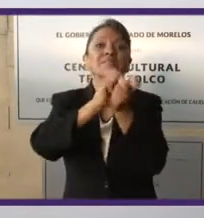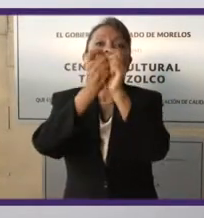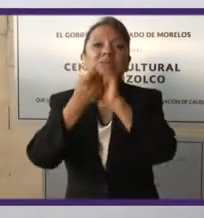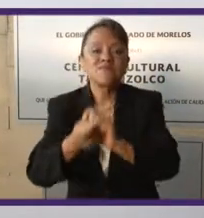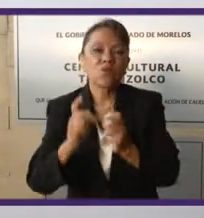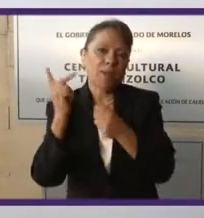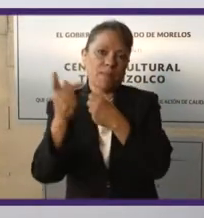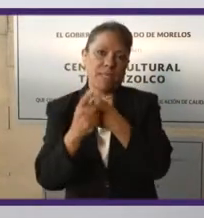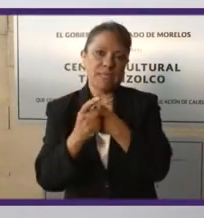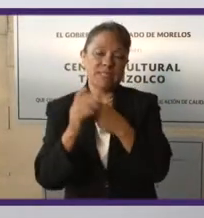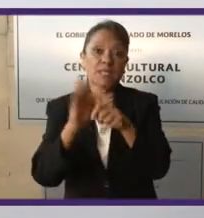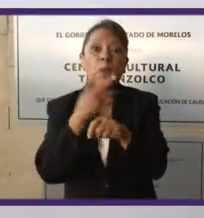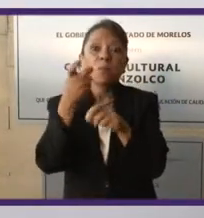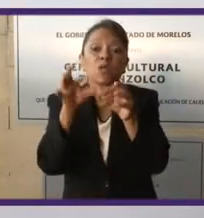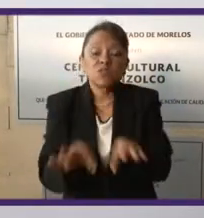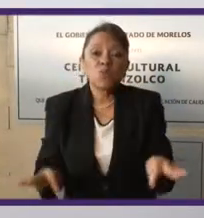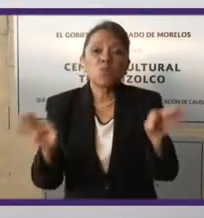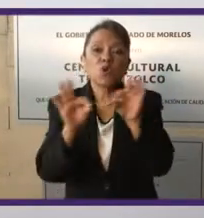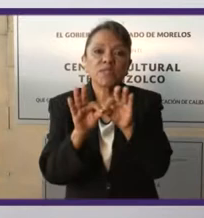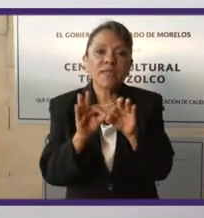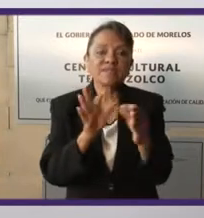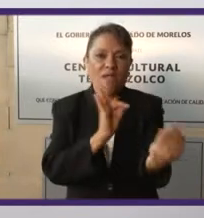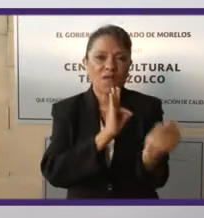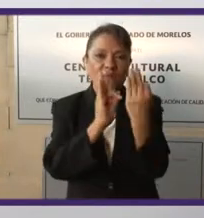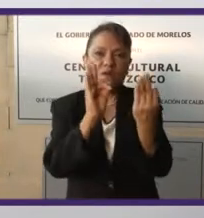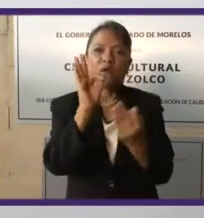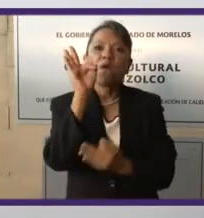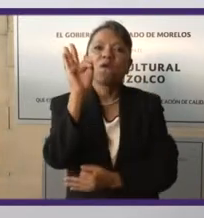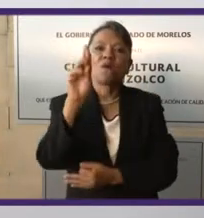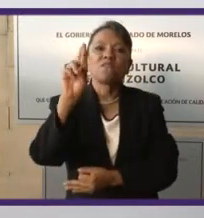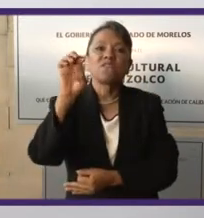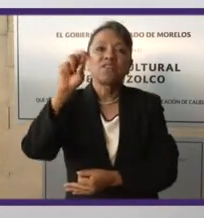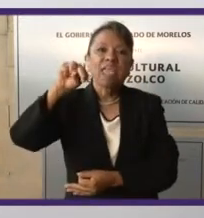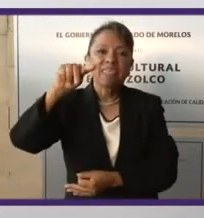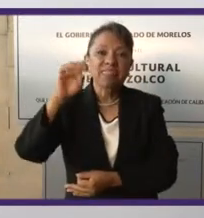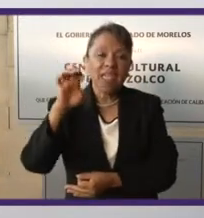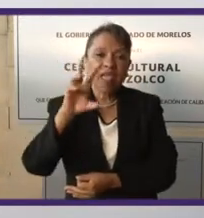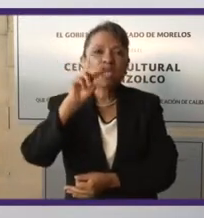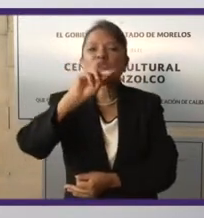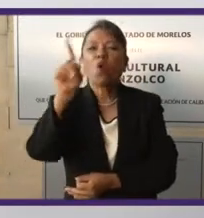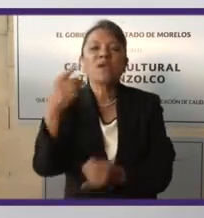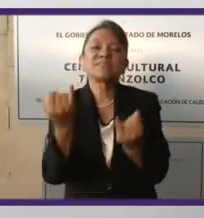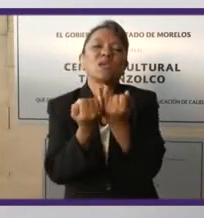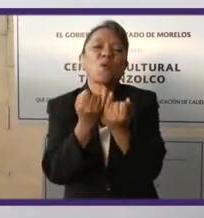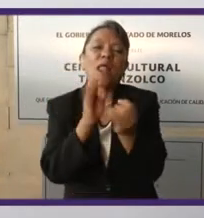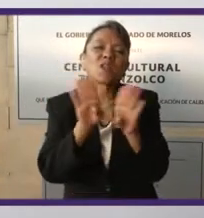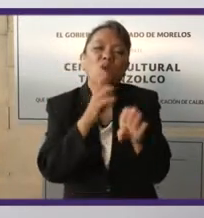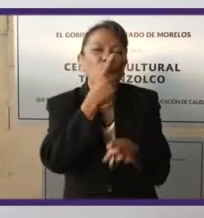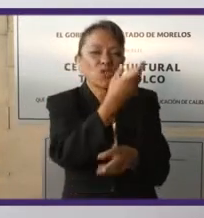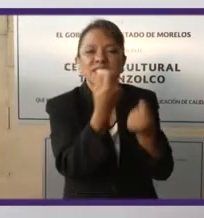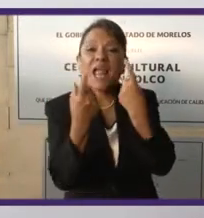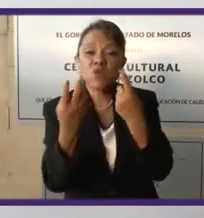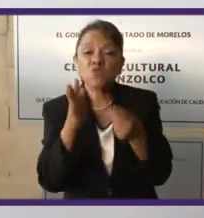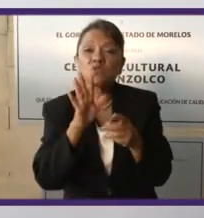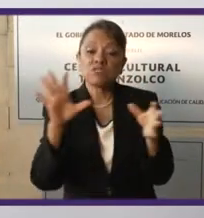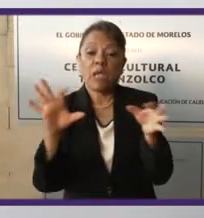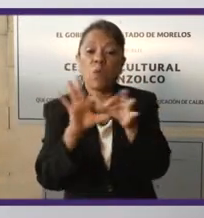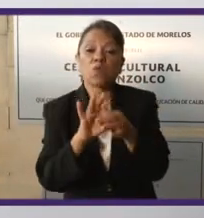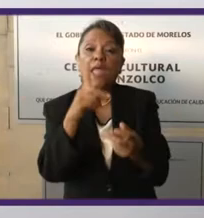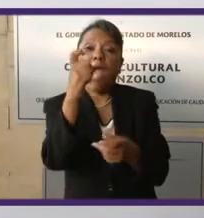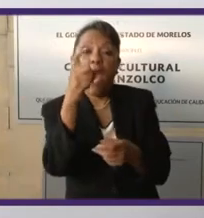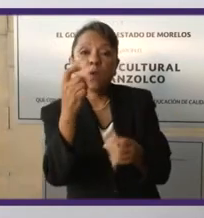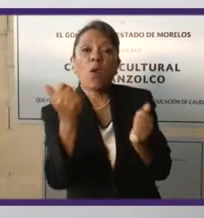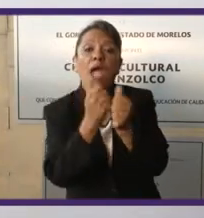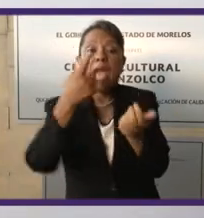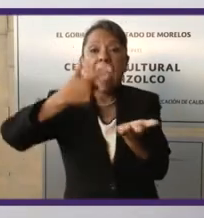Por eso la importancia del Frente. No se trata de que se junte el agua y el aceite, como han dicho muchos, sólo para ganarle a